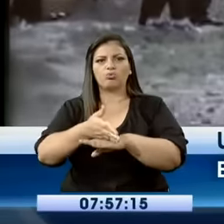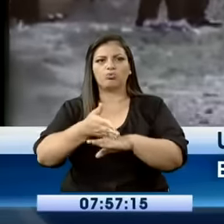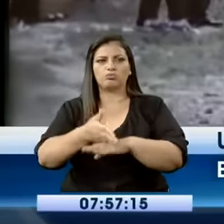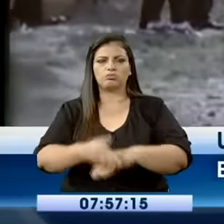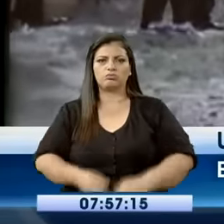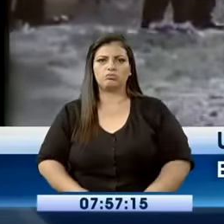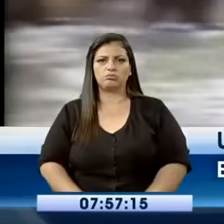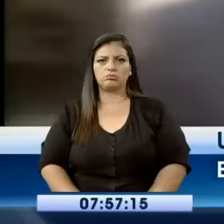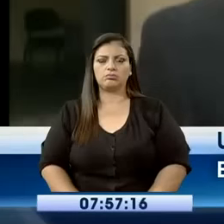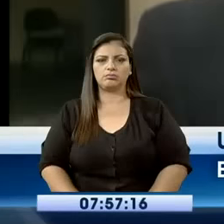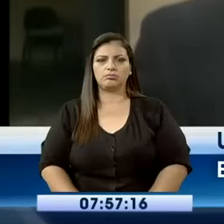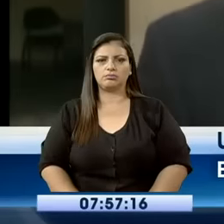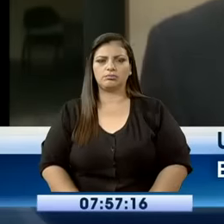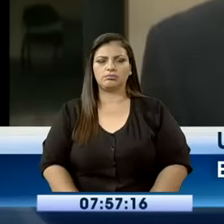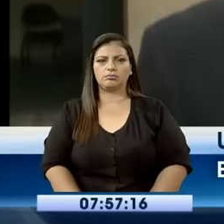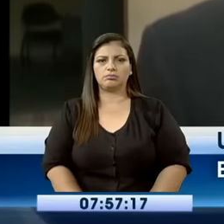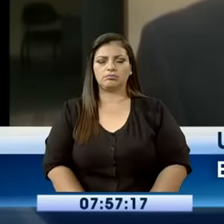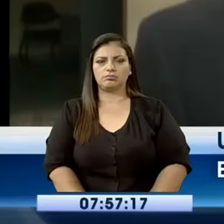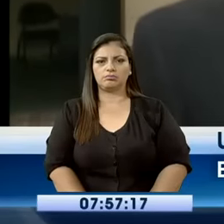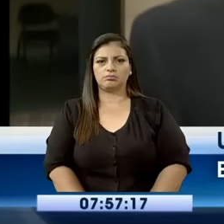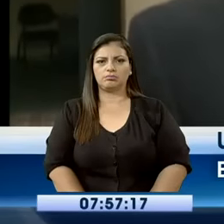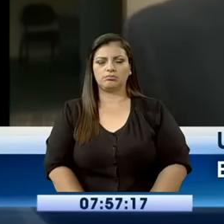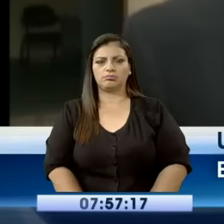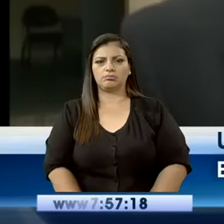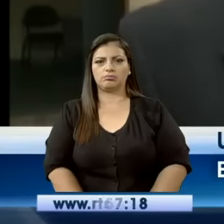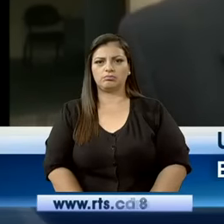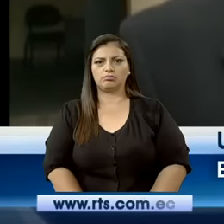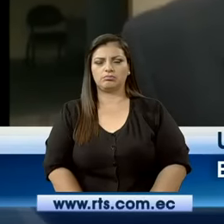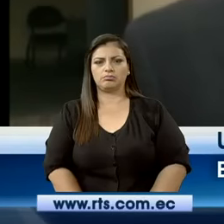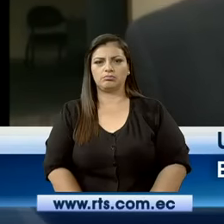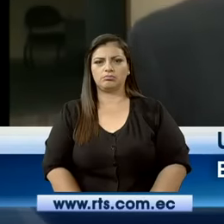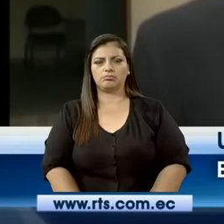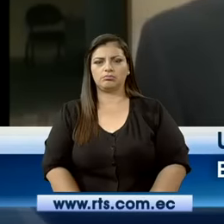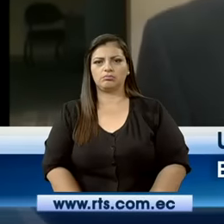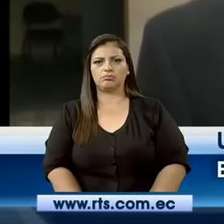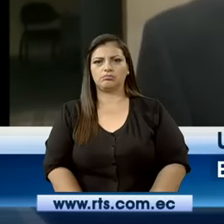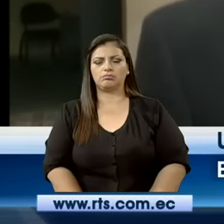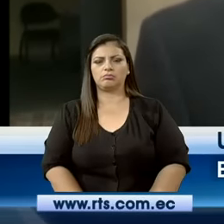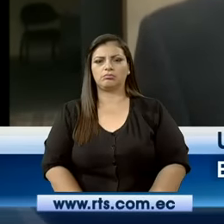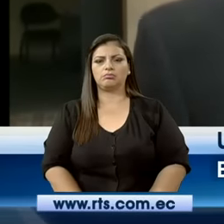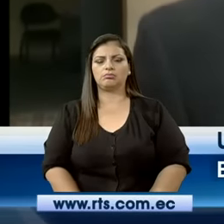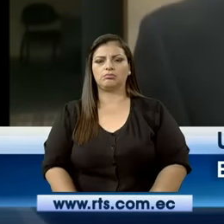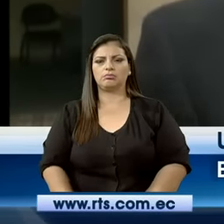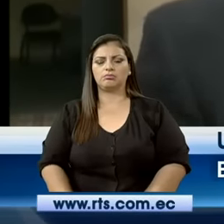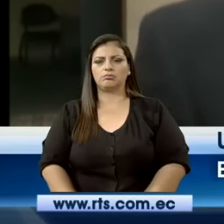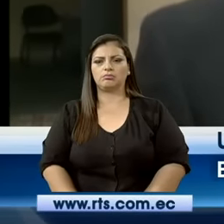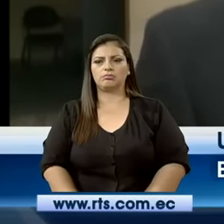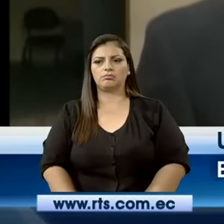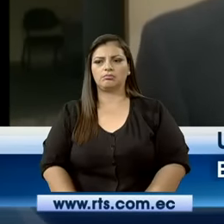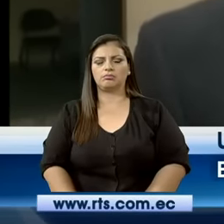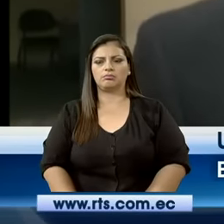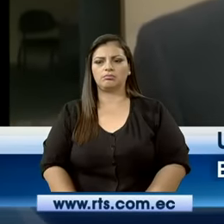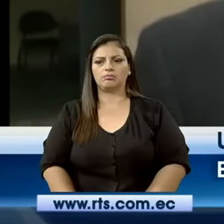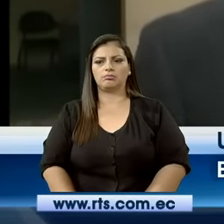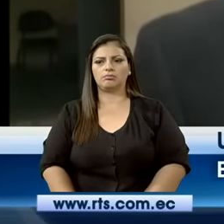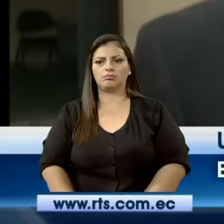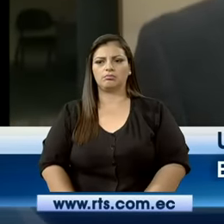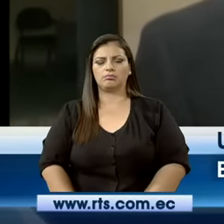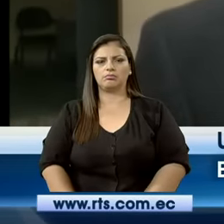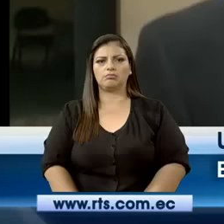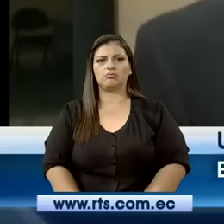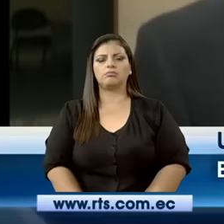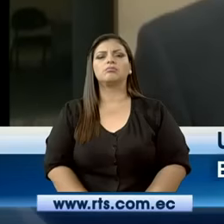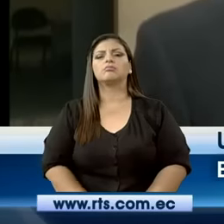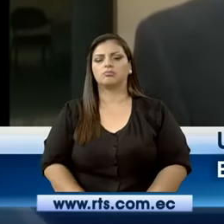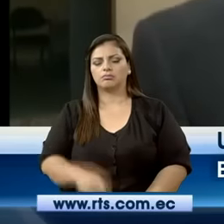en la región pectoral. El fallecimiento de esta persona ya sería aproximadamente 24 a 36 horas. Incluso en el momento en se encontró el cadáver ya